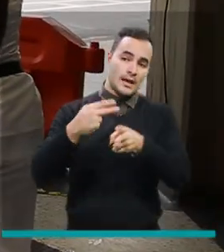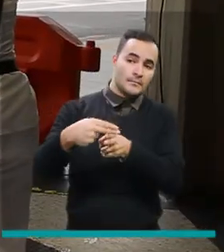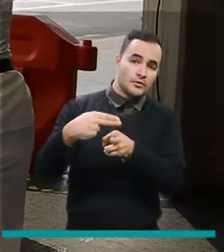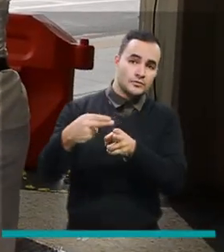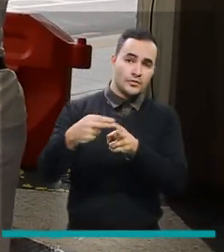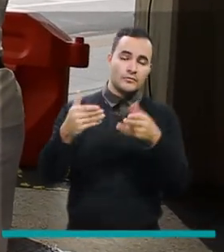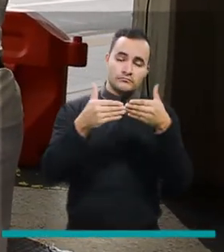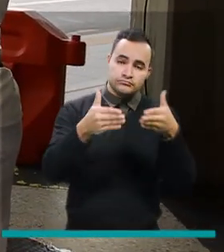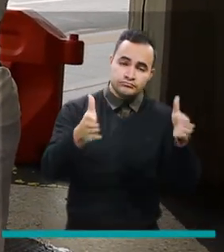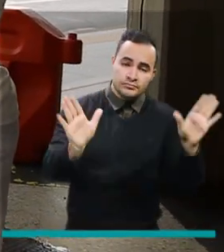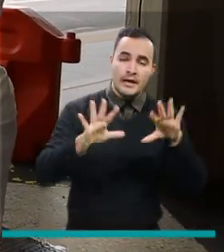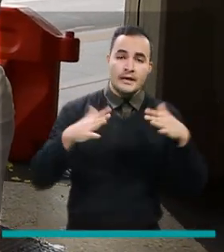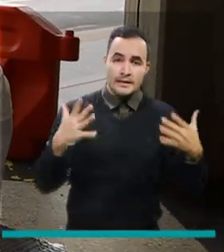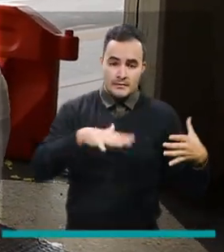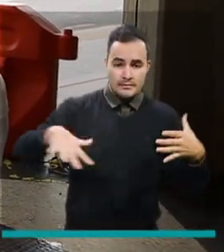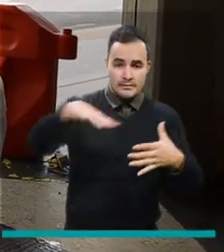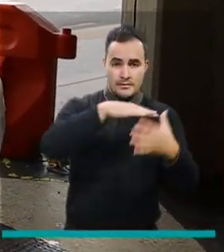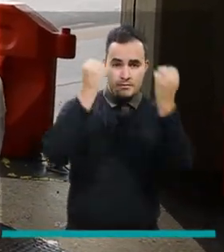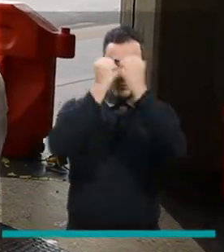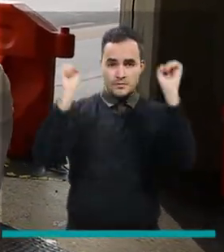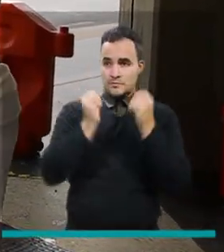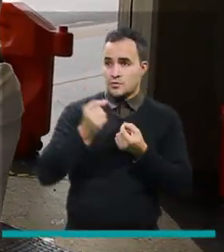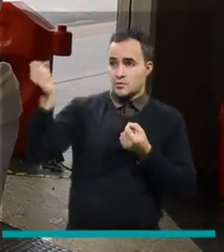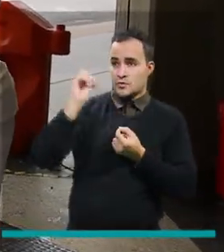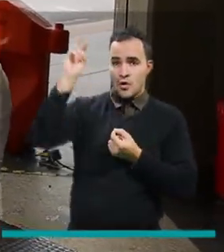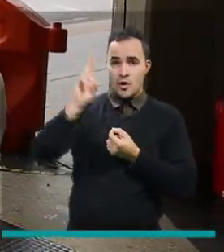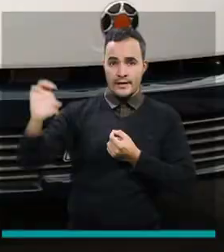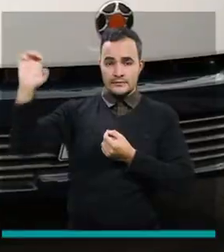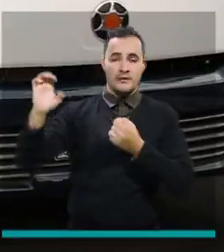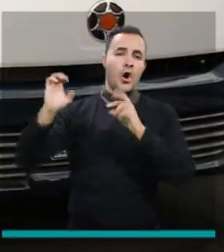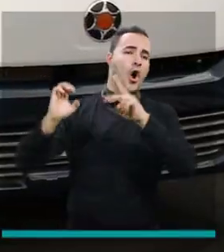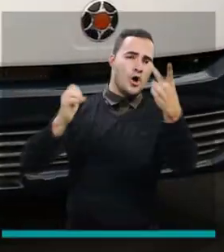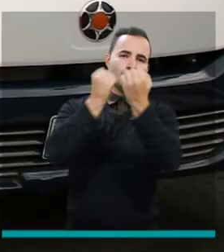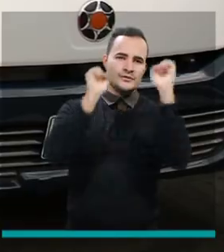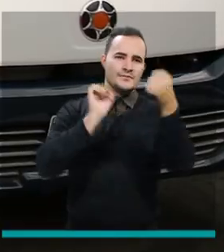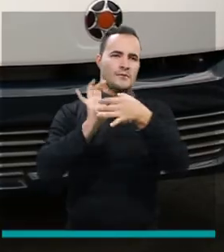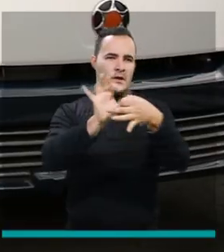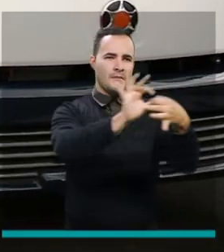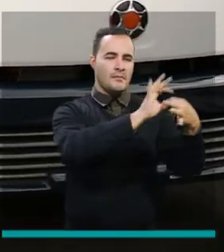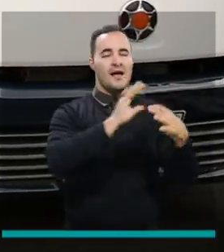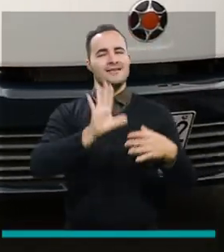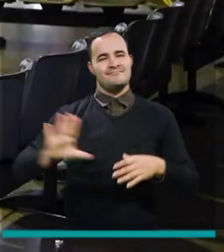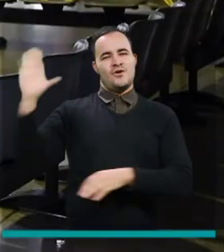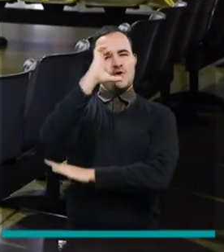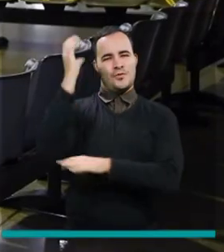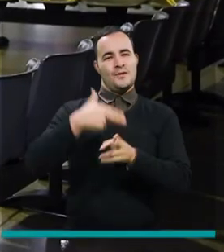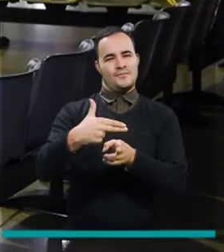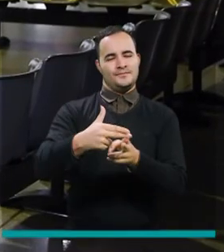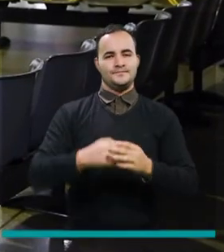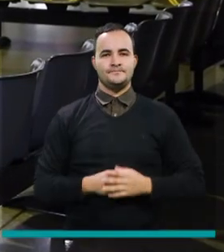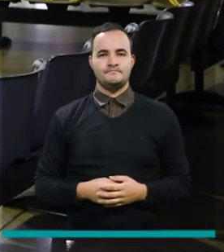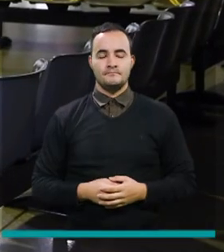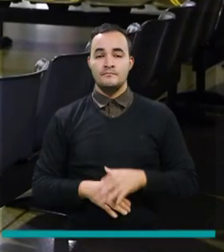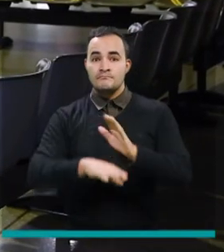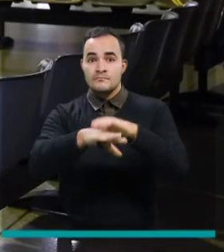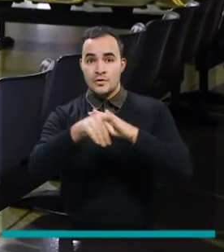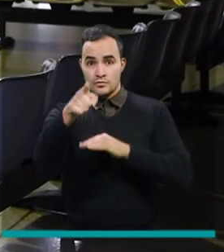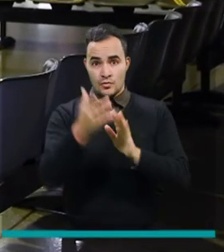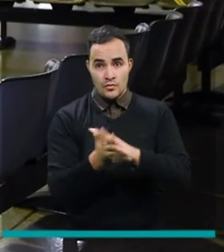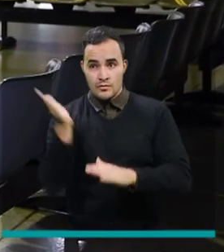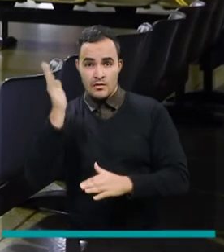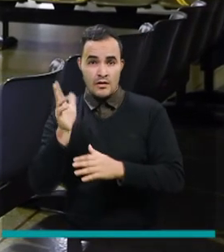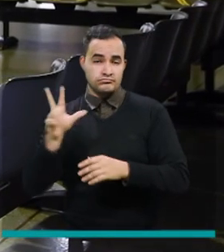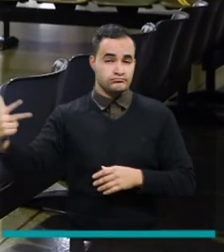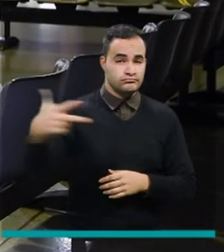espera que pronto se reactiven los viajes al resto de municipios del departamento y a otras ciudades del país recuerde que si va a